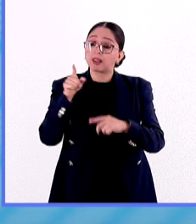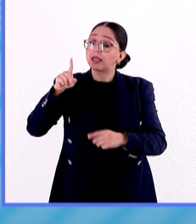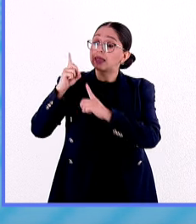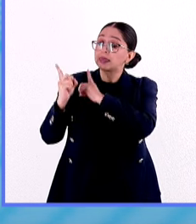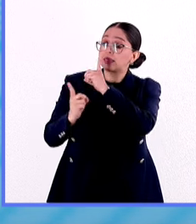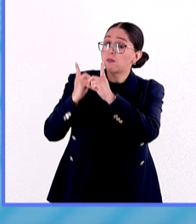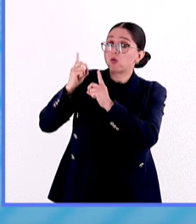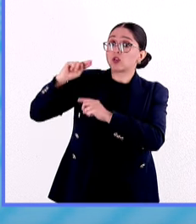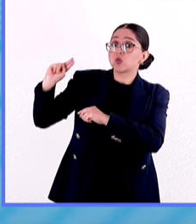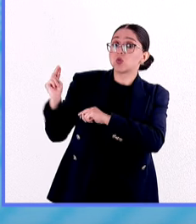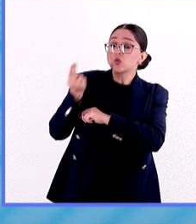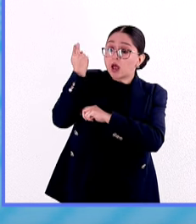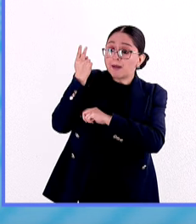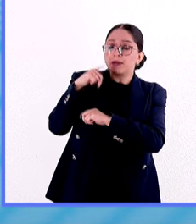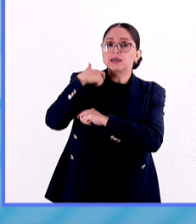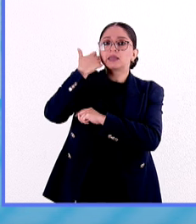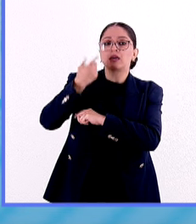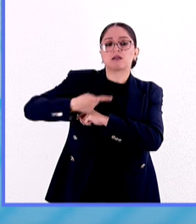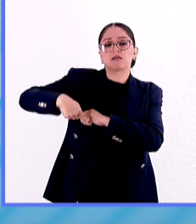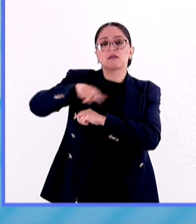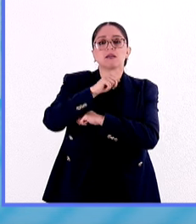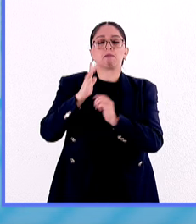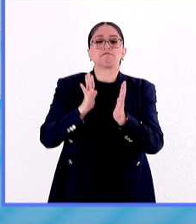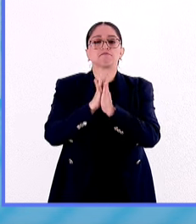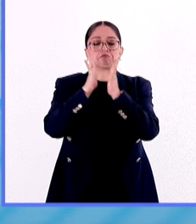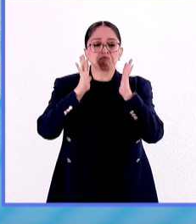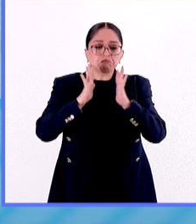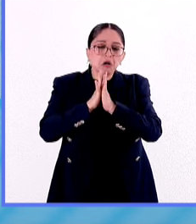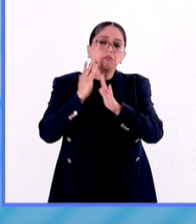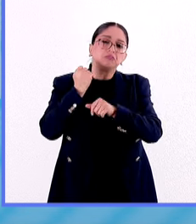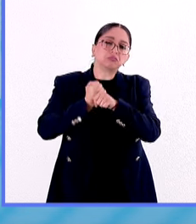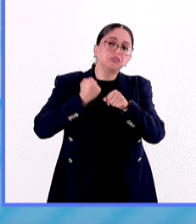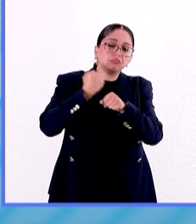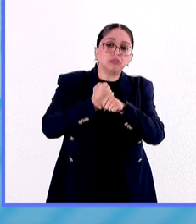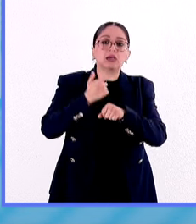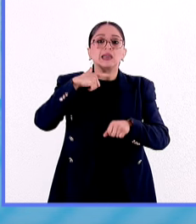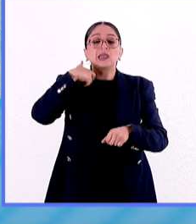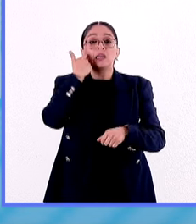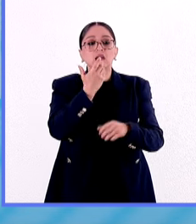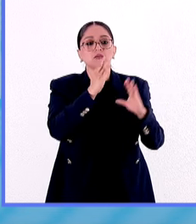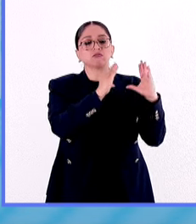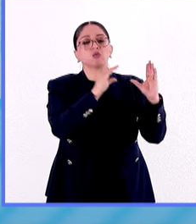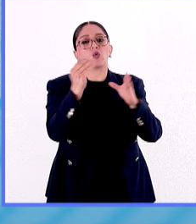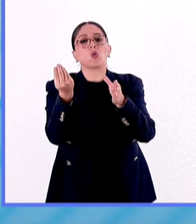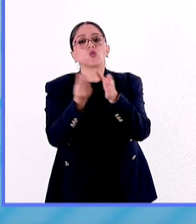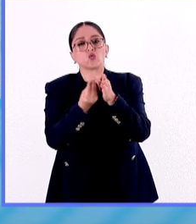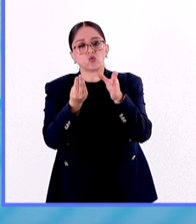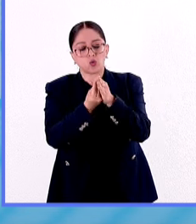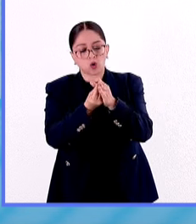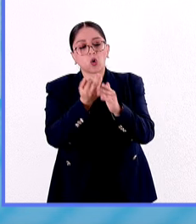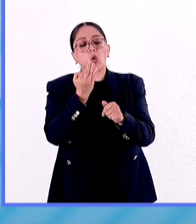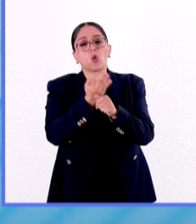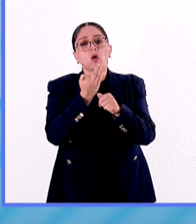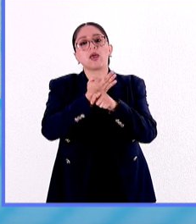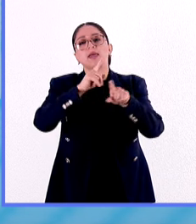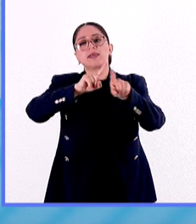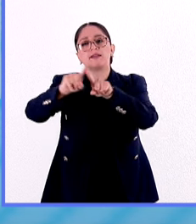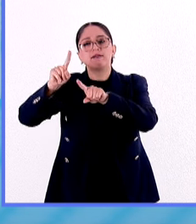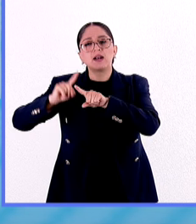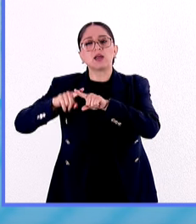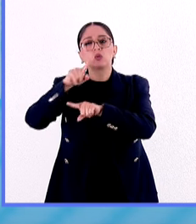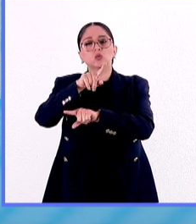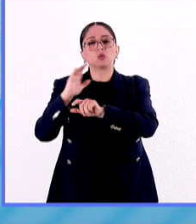de profesionalizar esta práctica, se ocupa de organizar de forma cotidiana varios cursos y bueno, actualmente tiene abiertas distintas